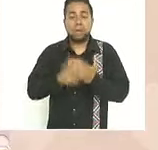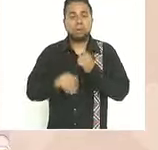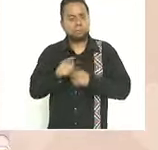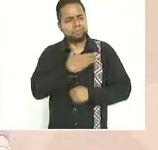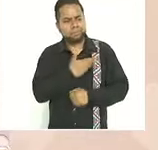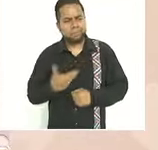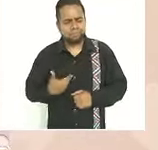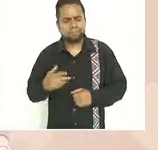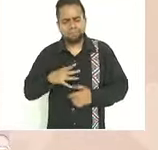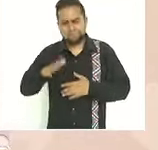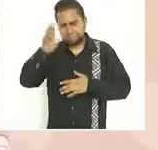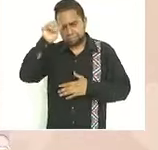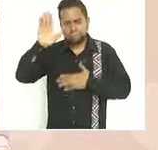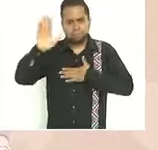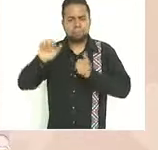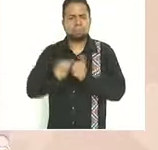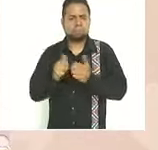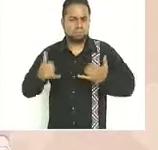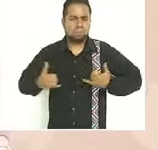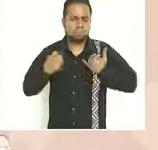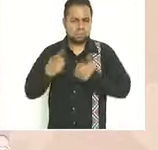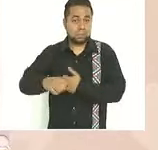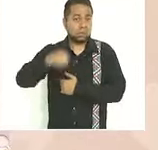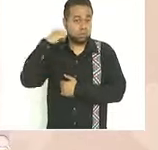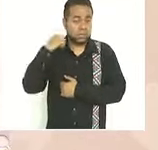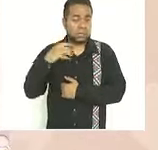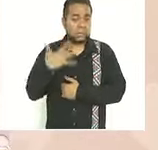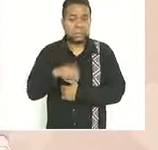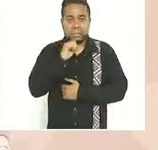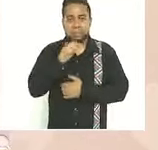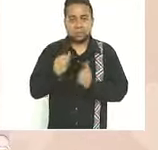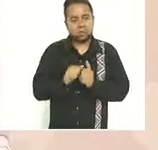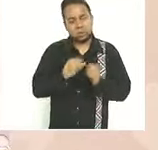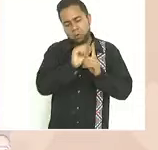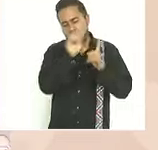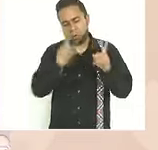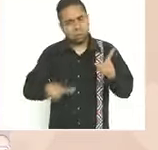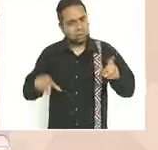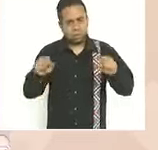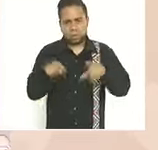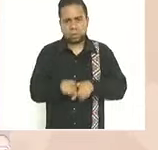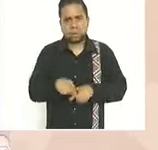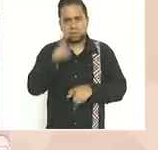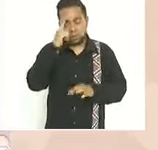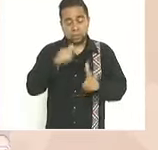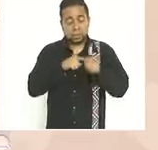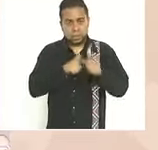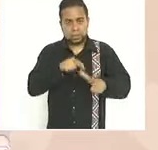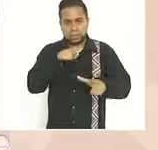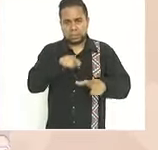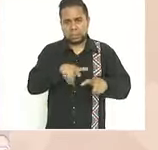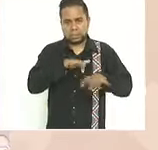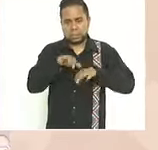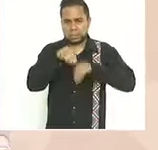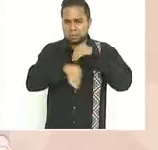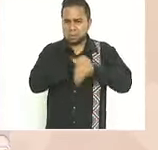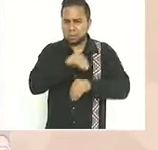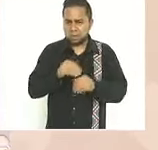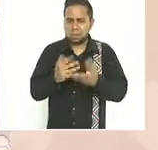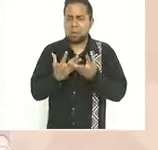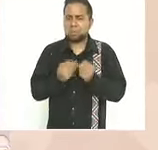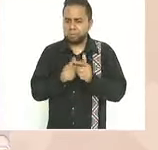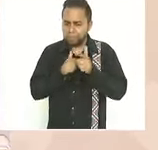compromiso que se tiene con la juventud oaxaqueña y también con la de todo el país y que continuaremos trabajando en la misma ruta